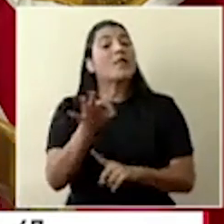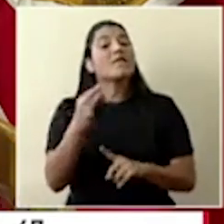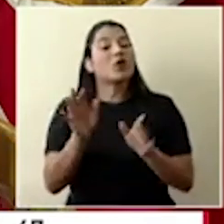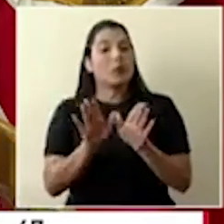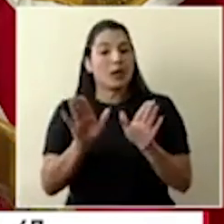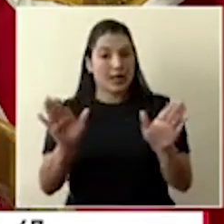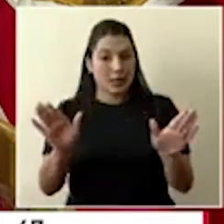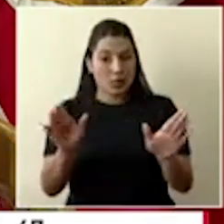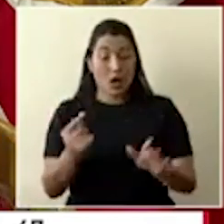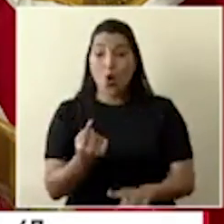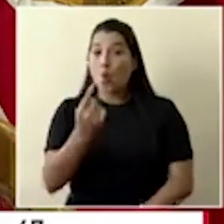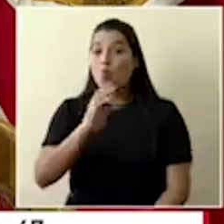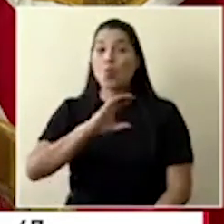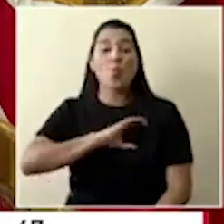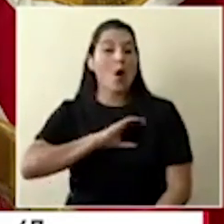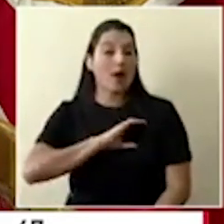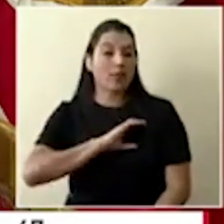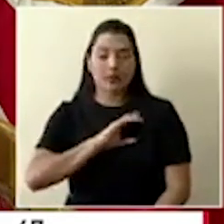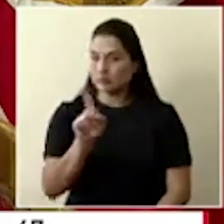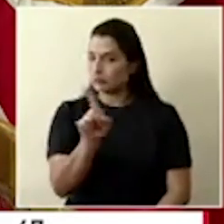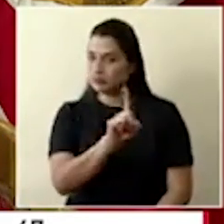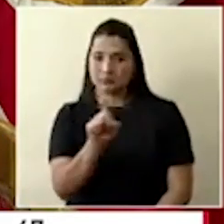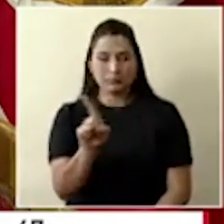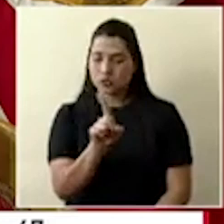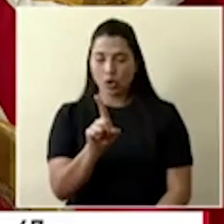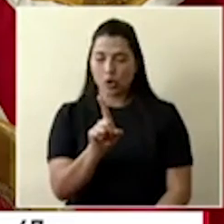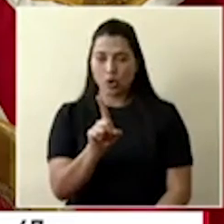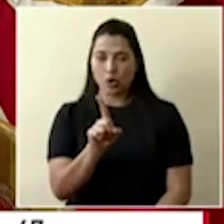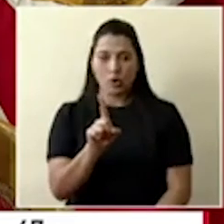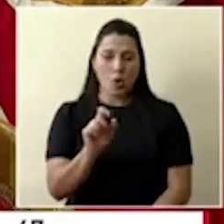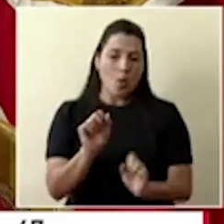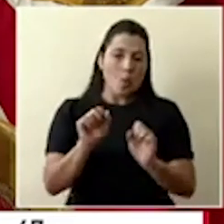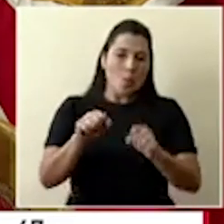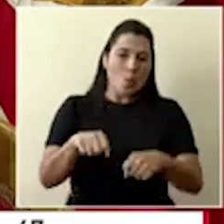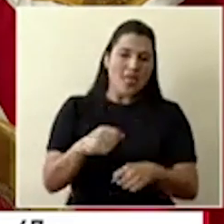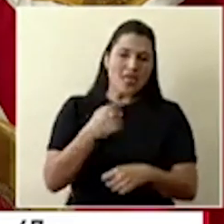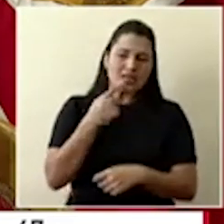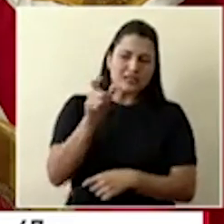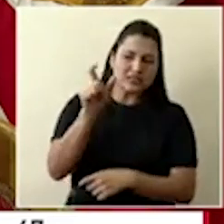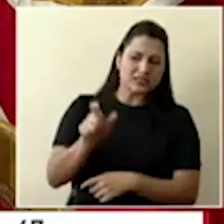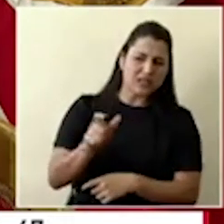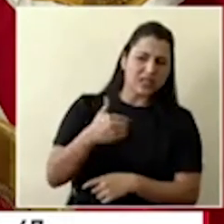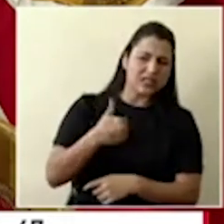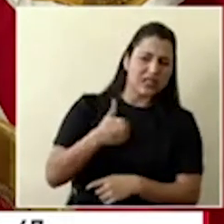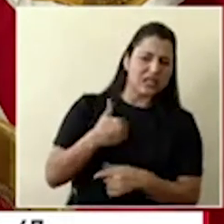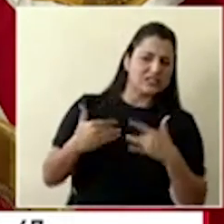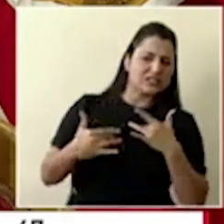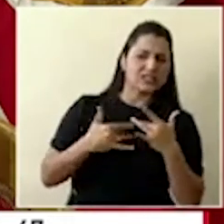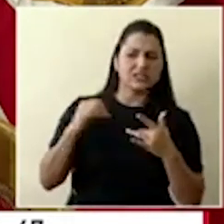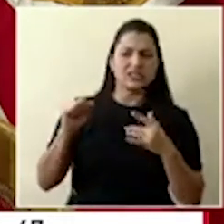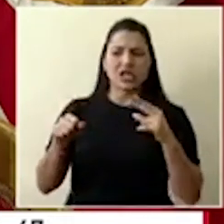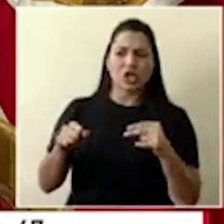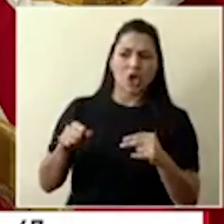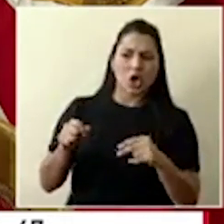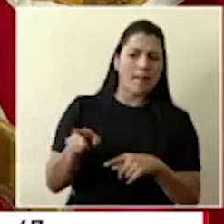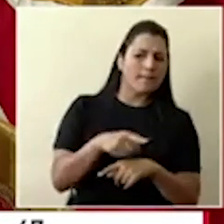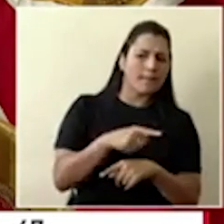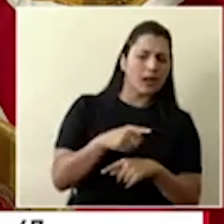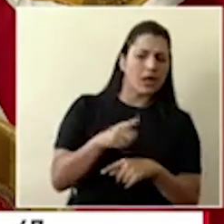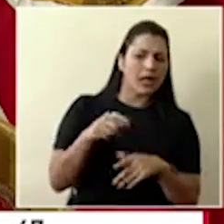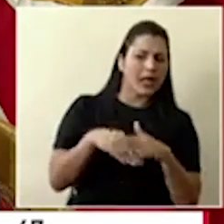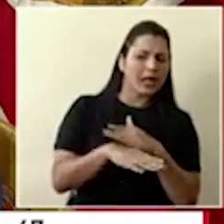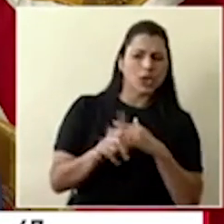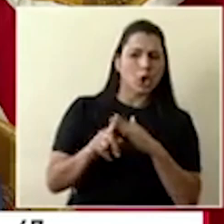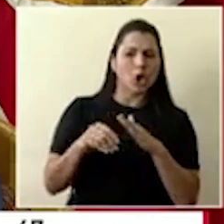un guarda no es el que determina si un usuario recibe o no recibe una prueba por COVID